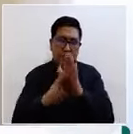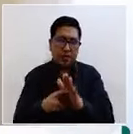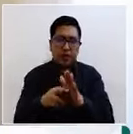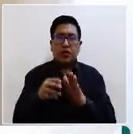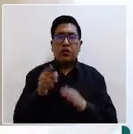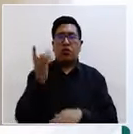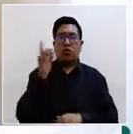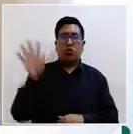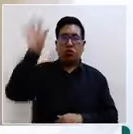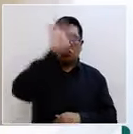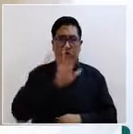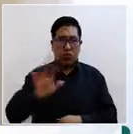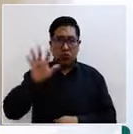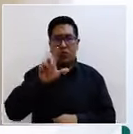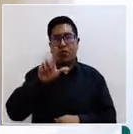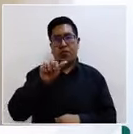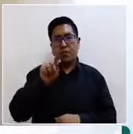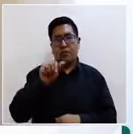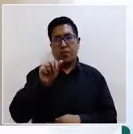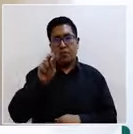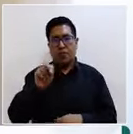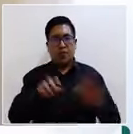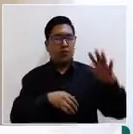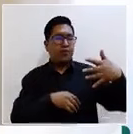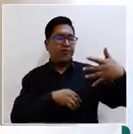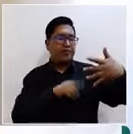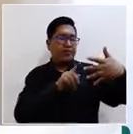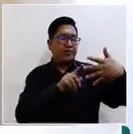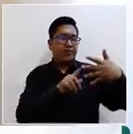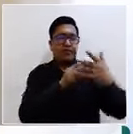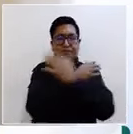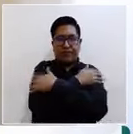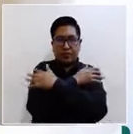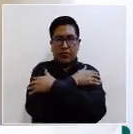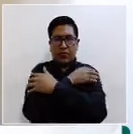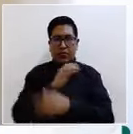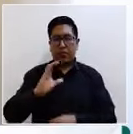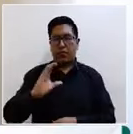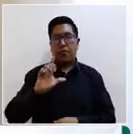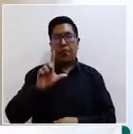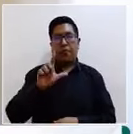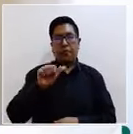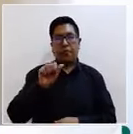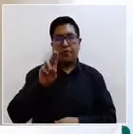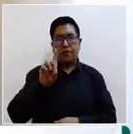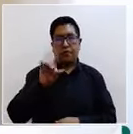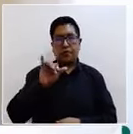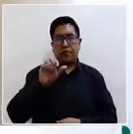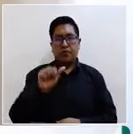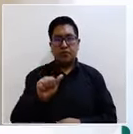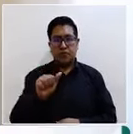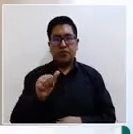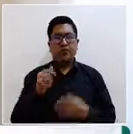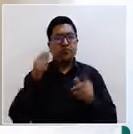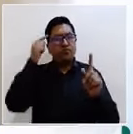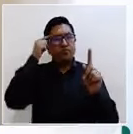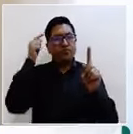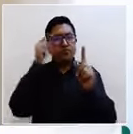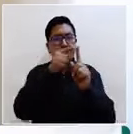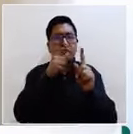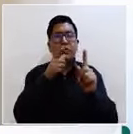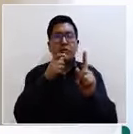de Bolivia, Red Latam. Queremos extender nuestro saludo a la señora Claudia María Carranza Jorges, jefe,